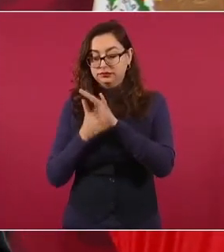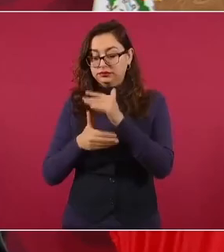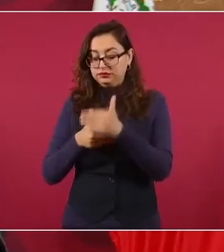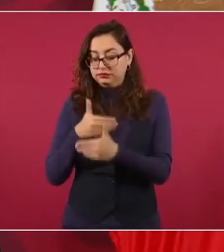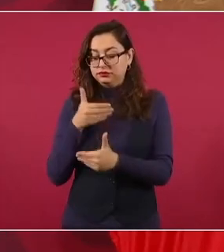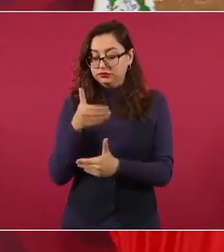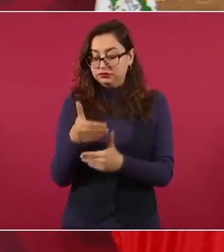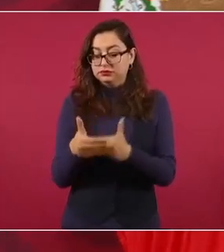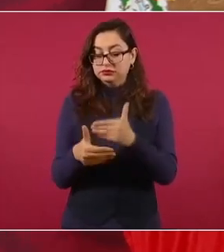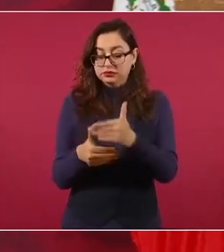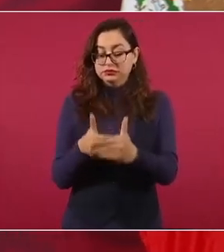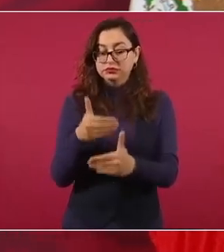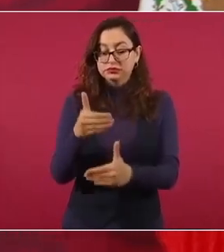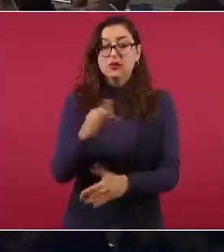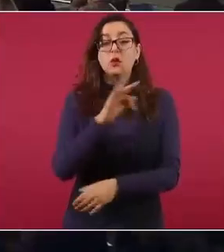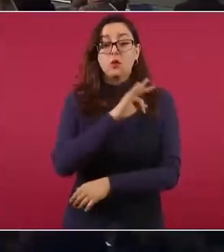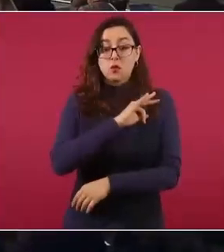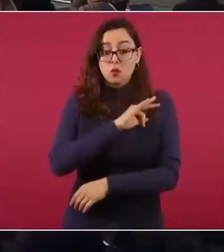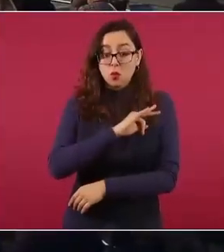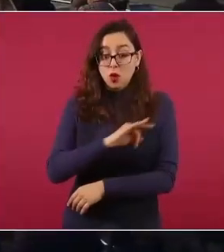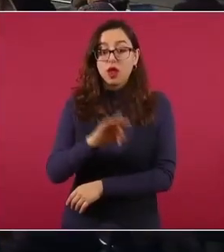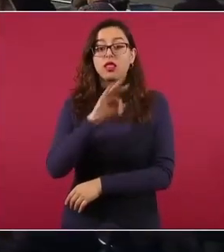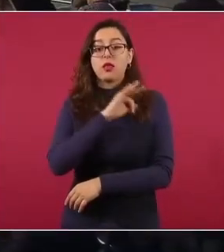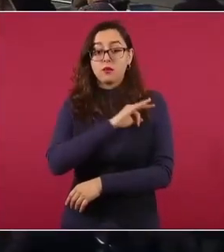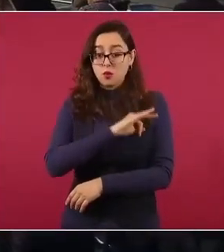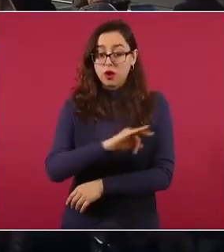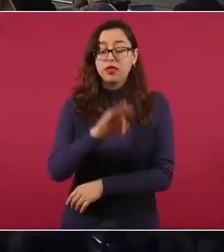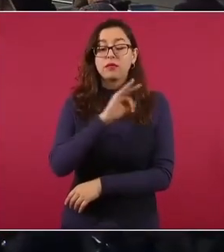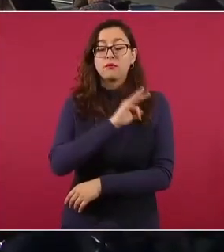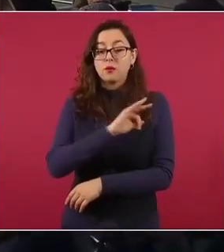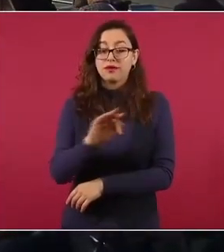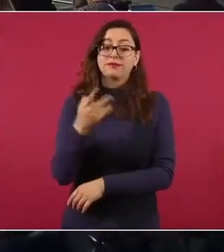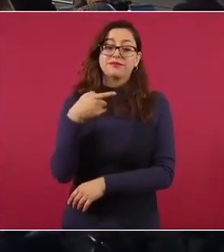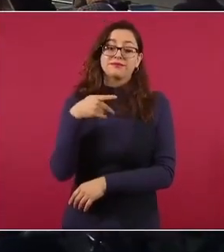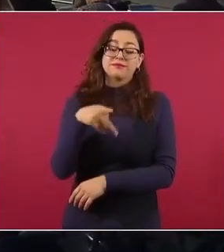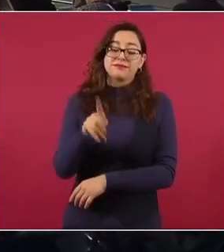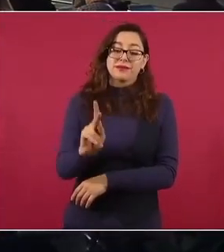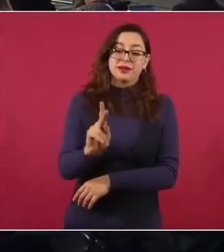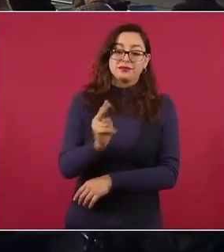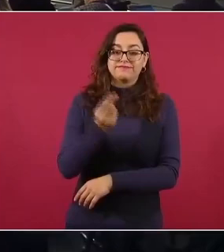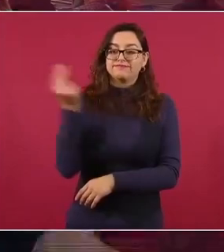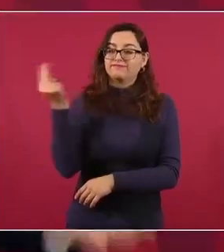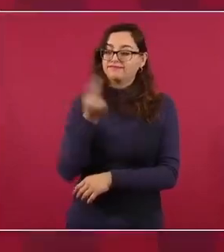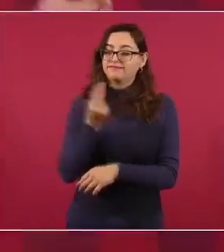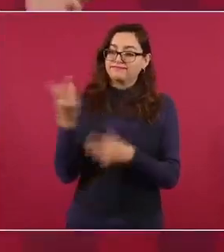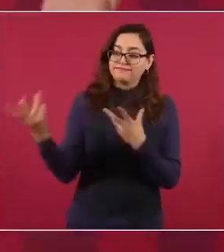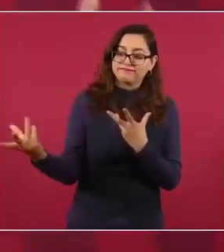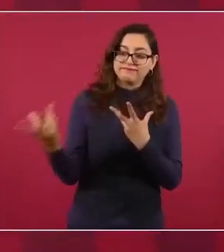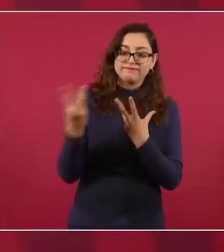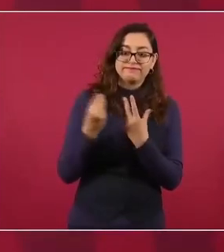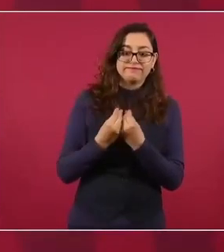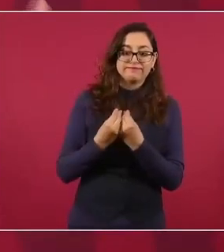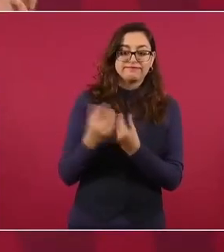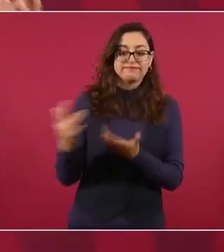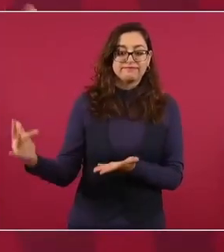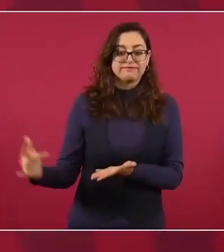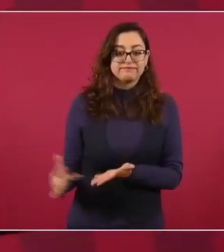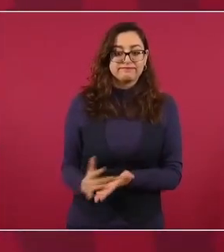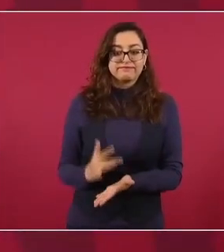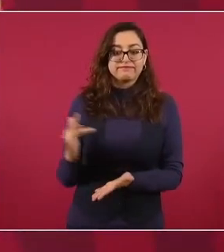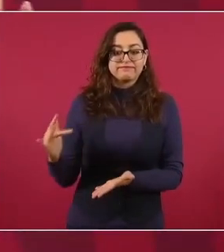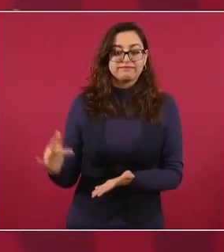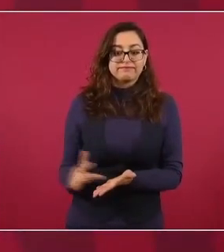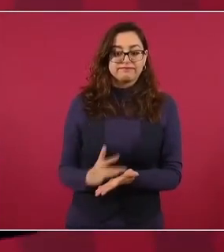se puede avanzar con el apoyo del pueblo.